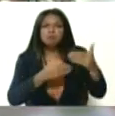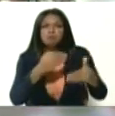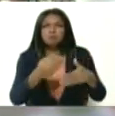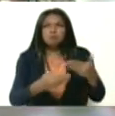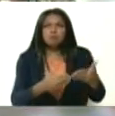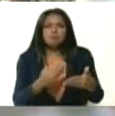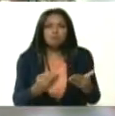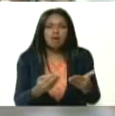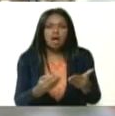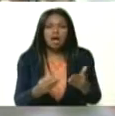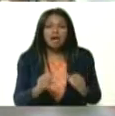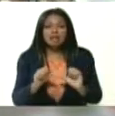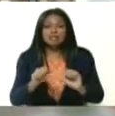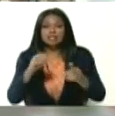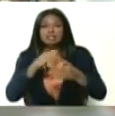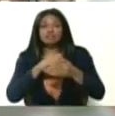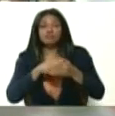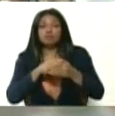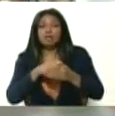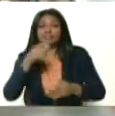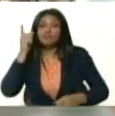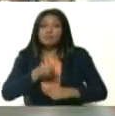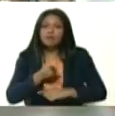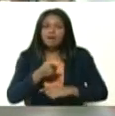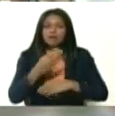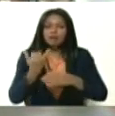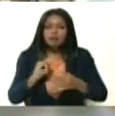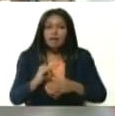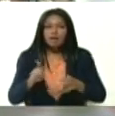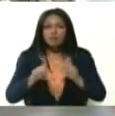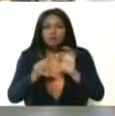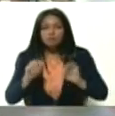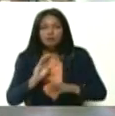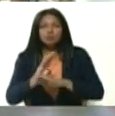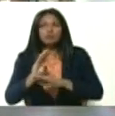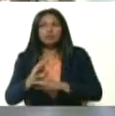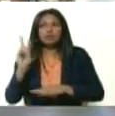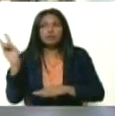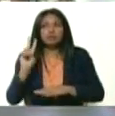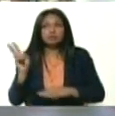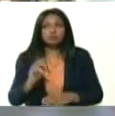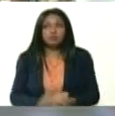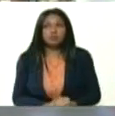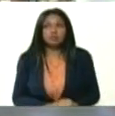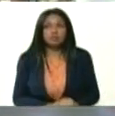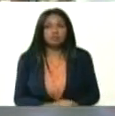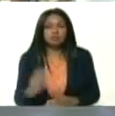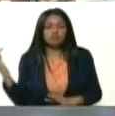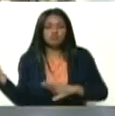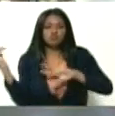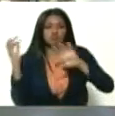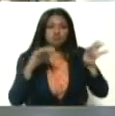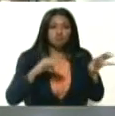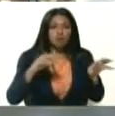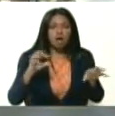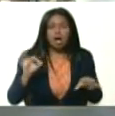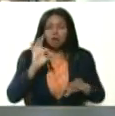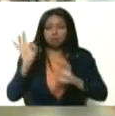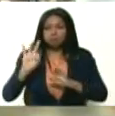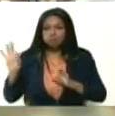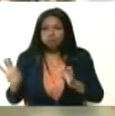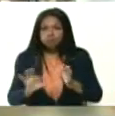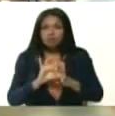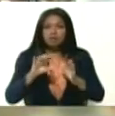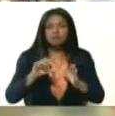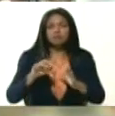el toque de queda y todas las medidas que hemos tomado para proteger a Venezuela y no se nos venga el virus de Colombia con los